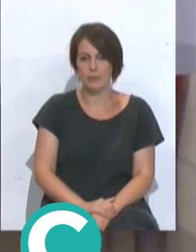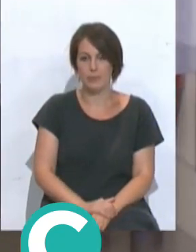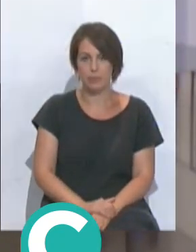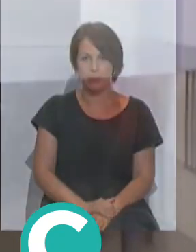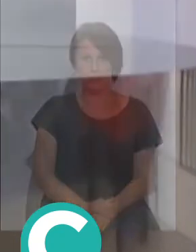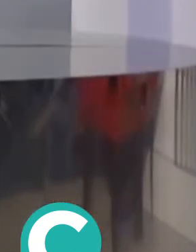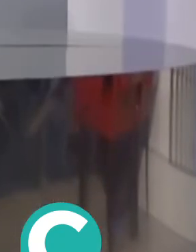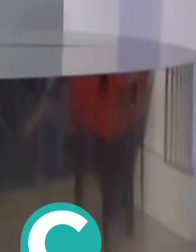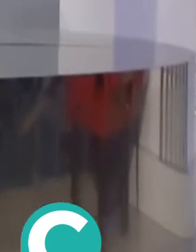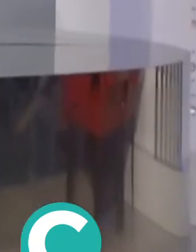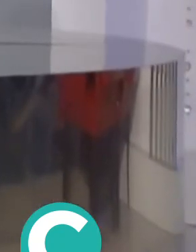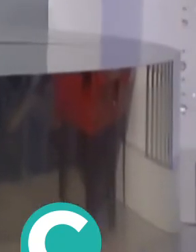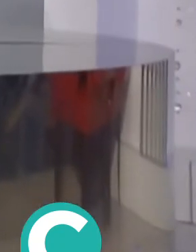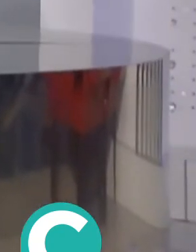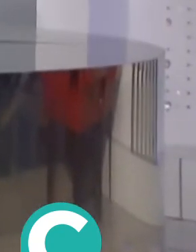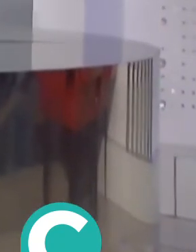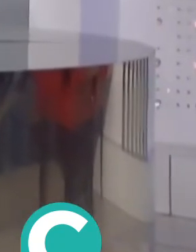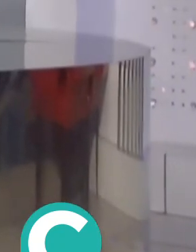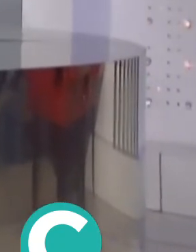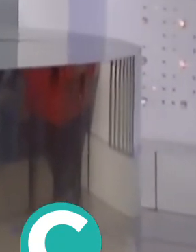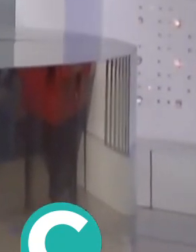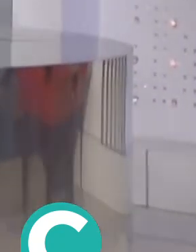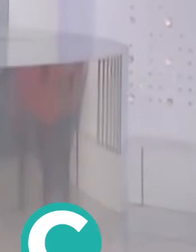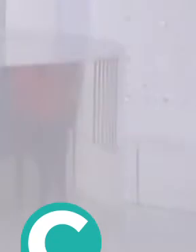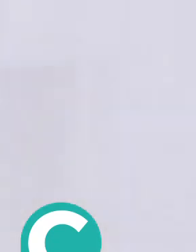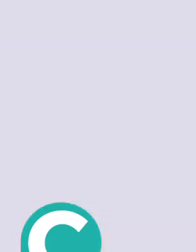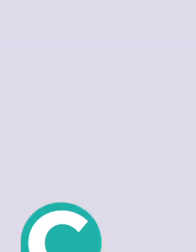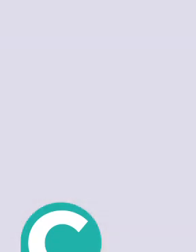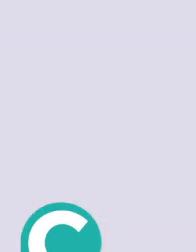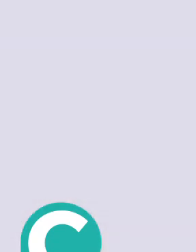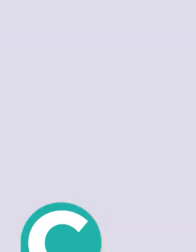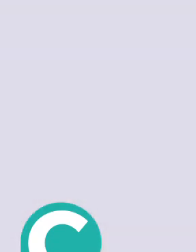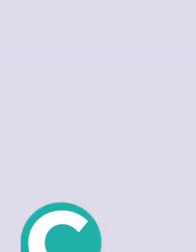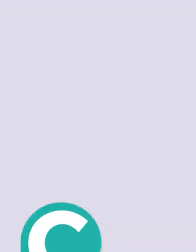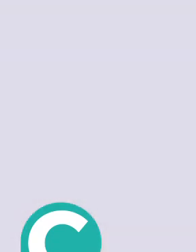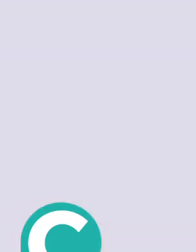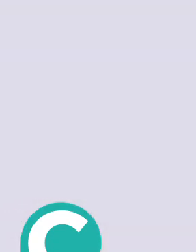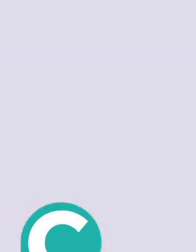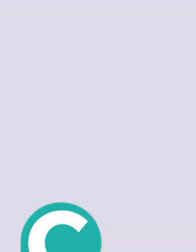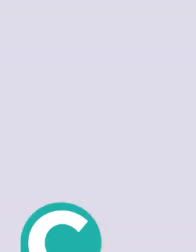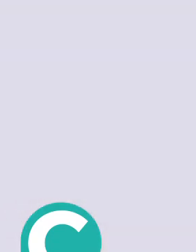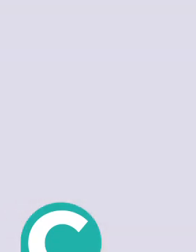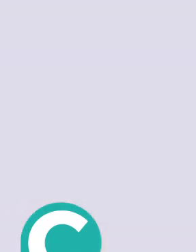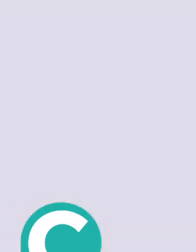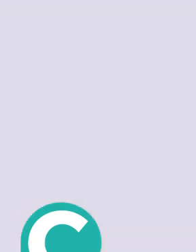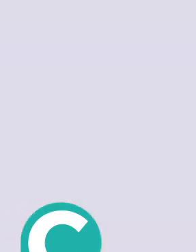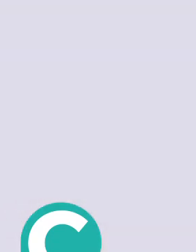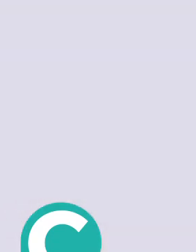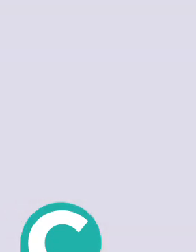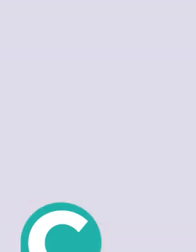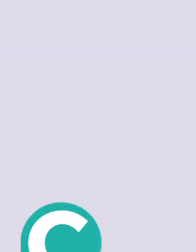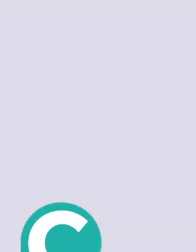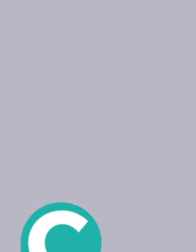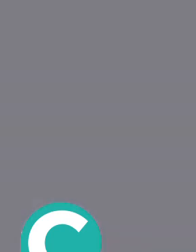buenas